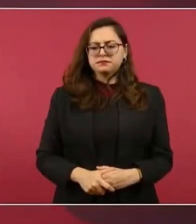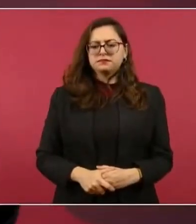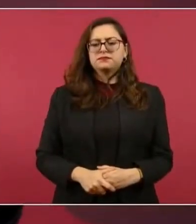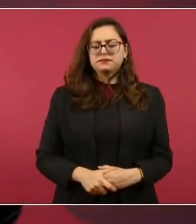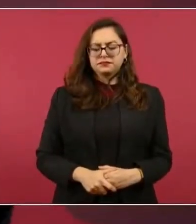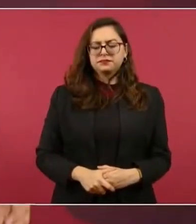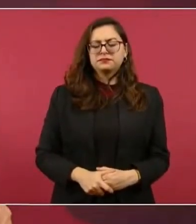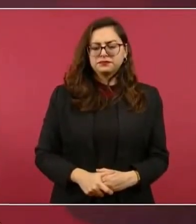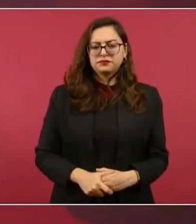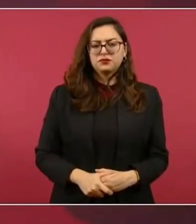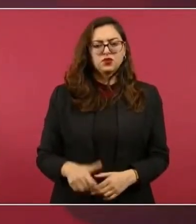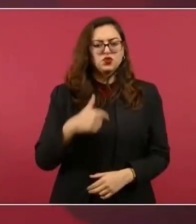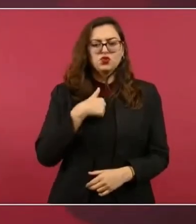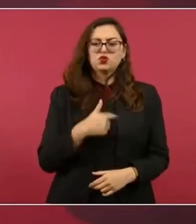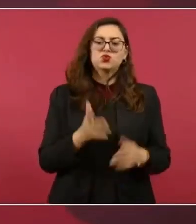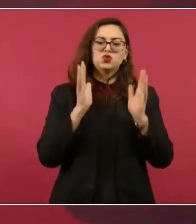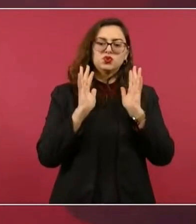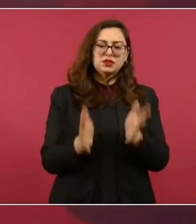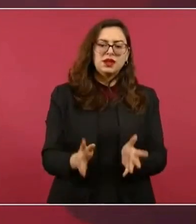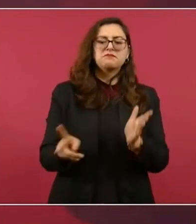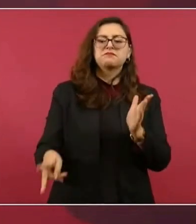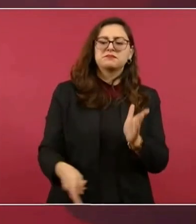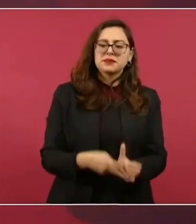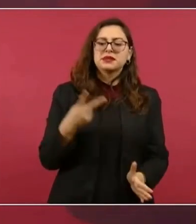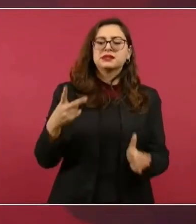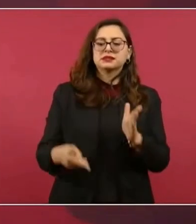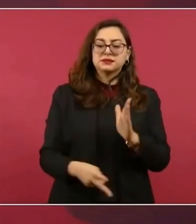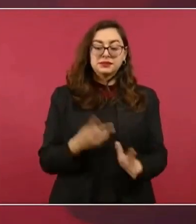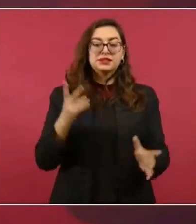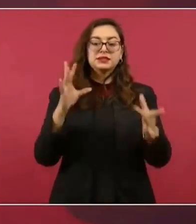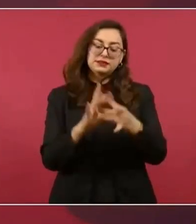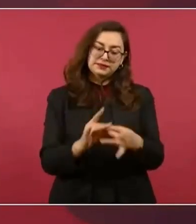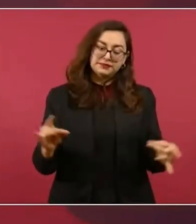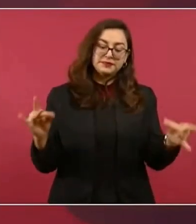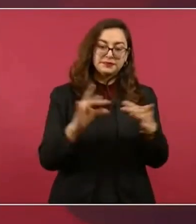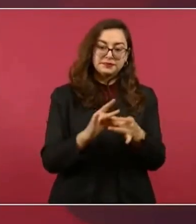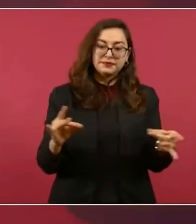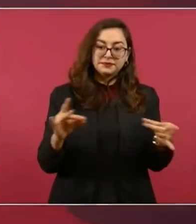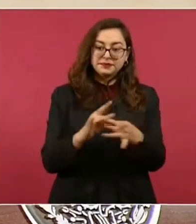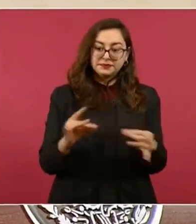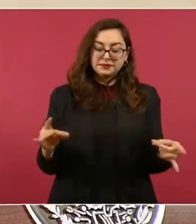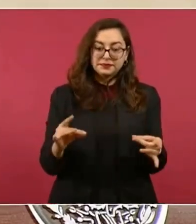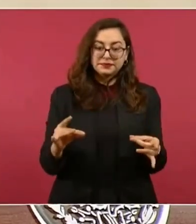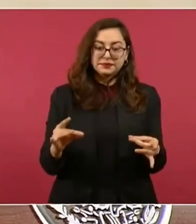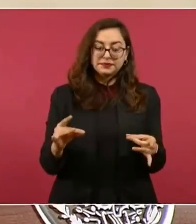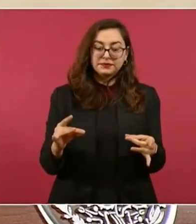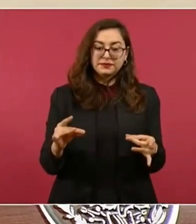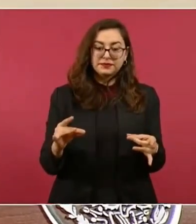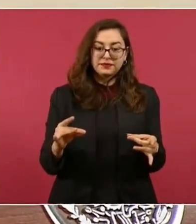que yo ya he expresado en otras ocasiones, de que no se puede